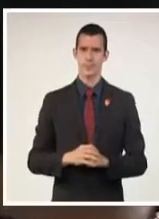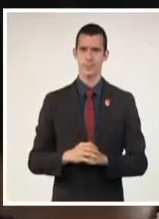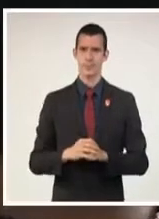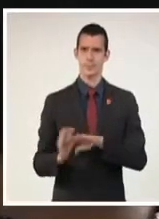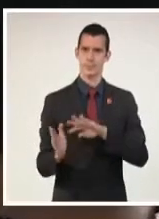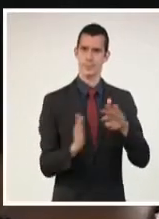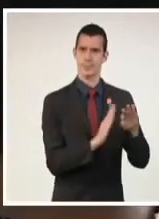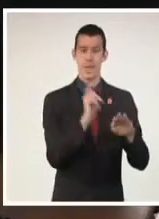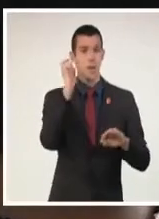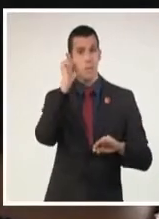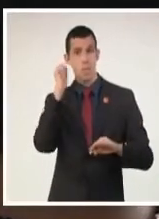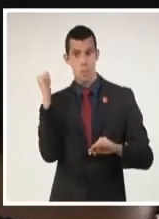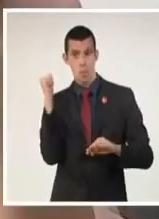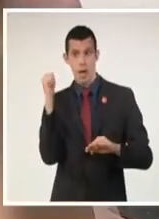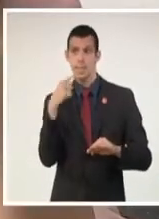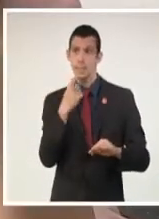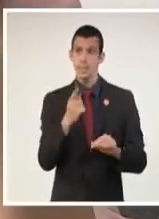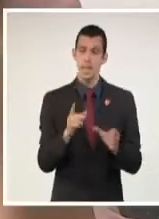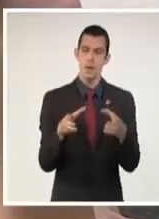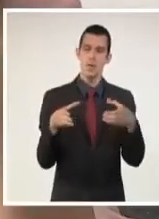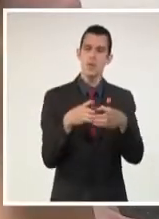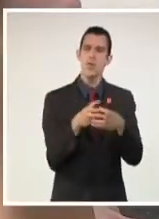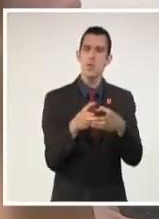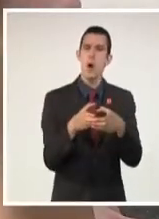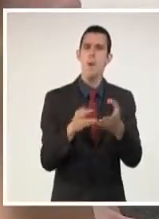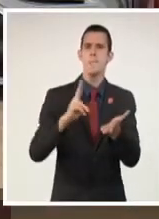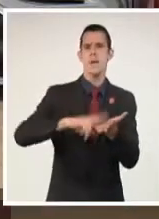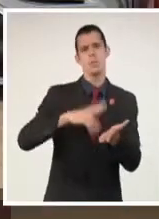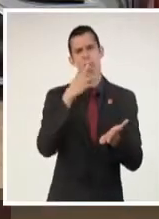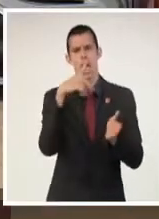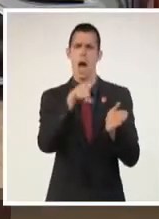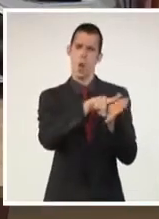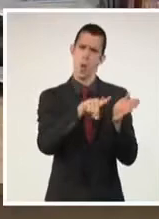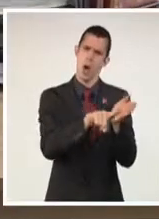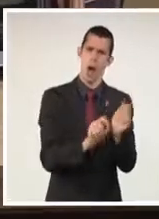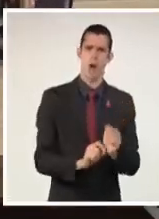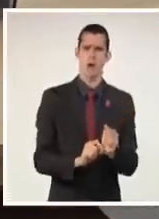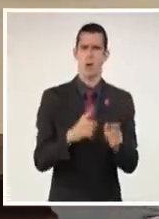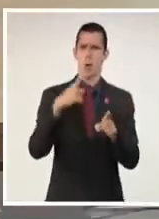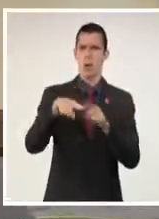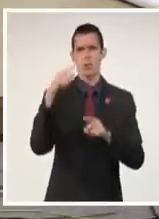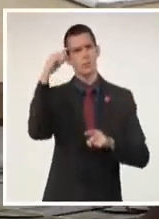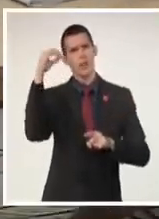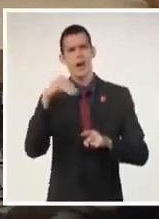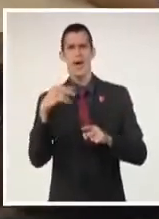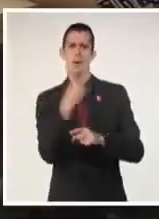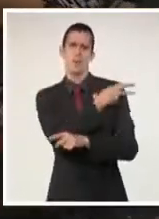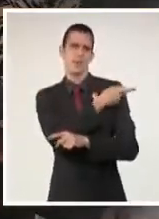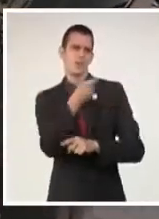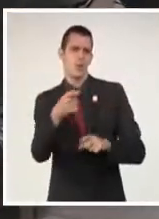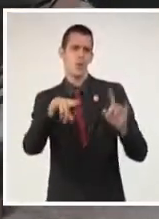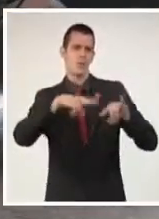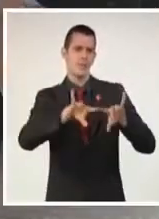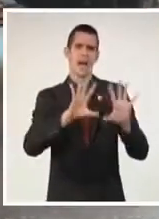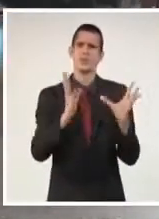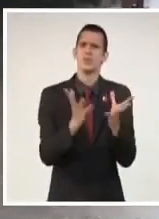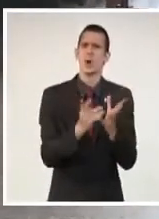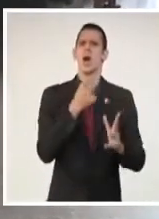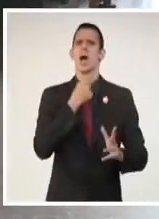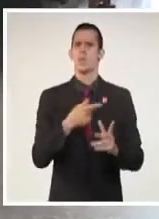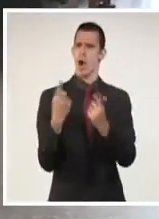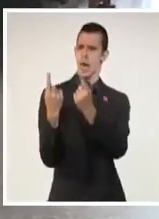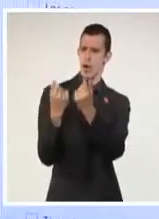compuesto por juristas, economistas y académicos, quienes componen el grupo de actores económicos del Ministerio de Economía. Aquí